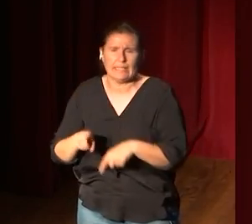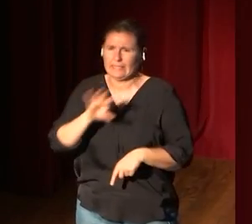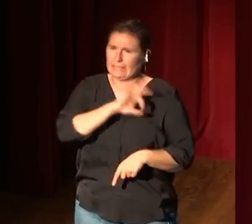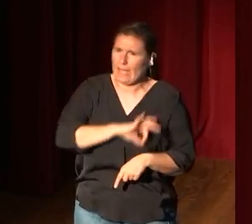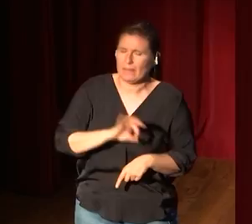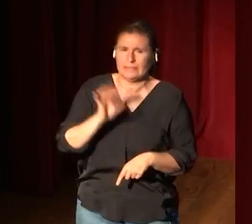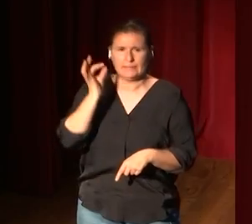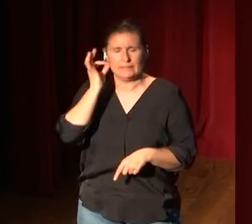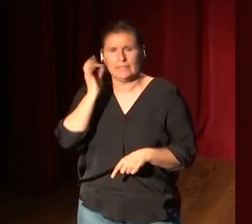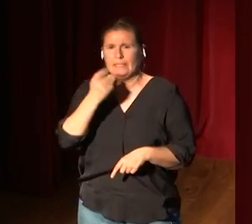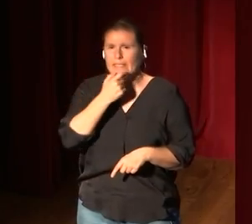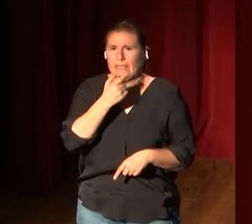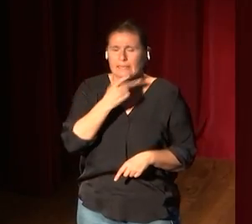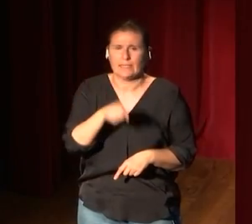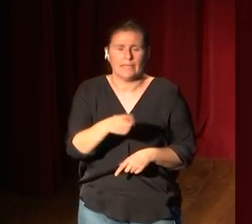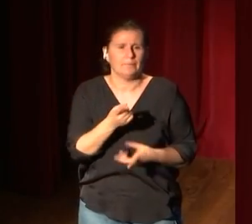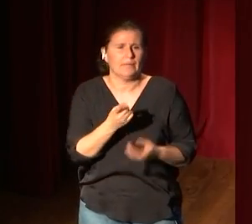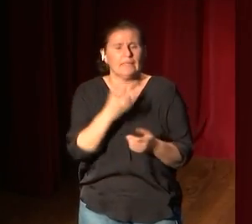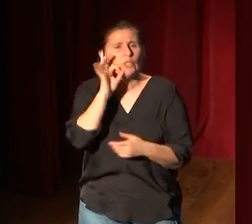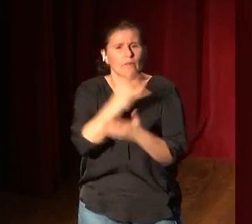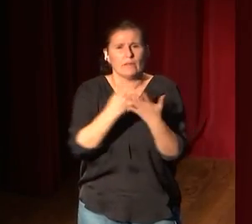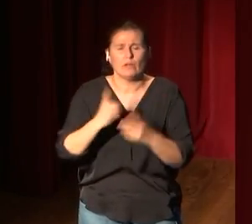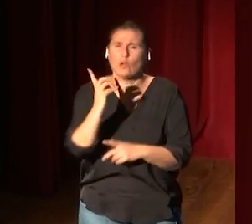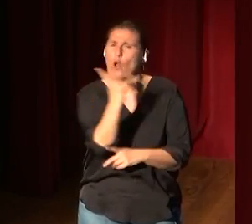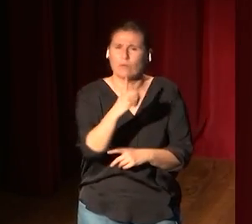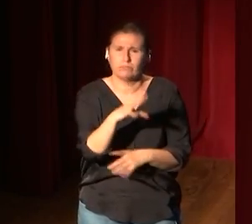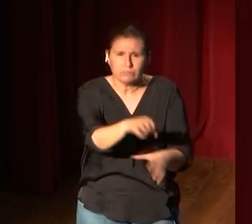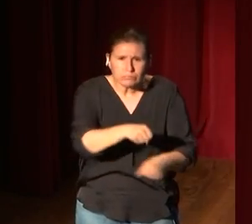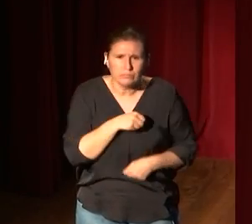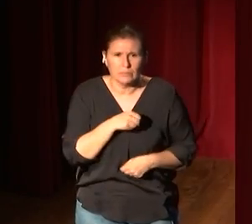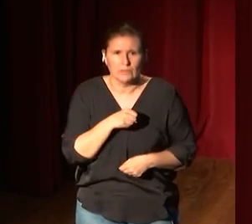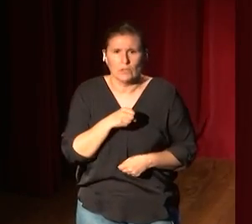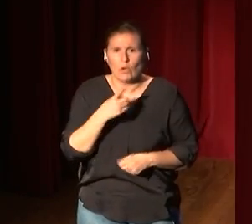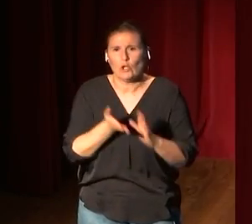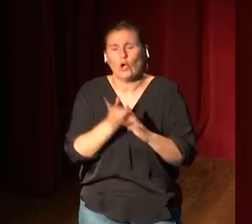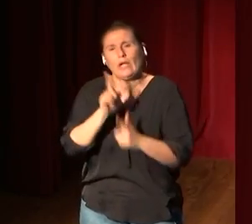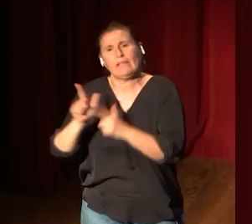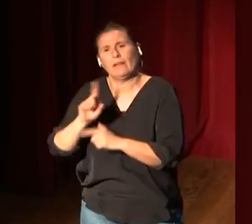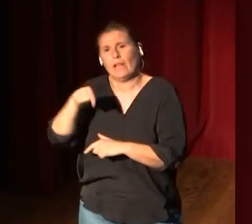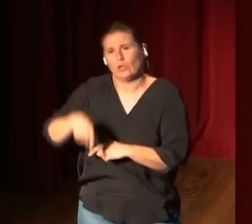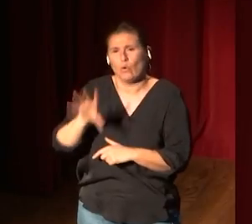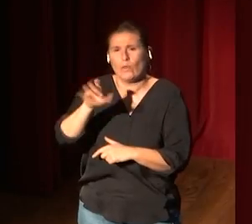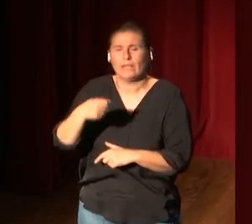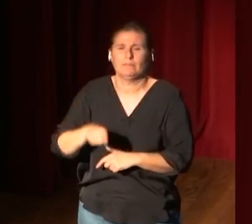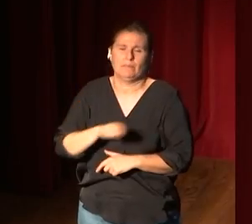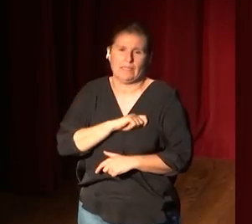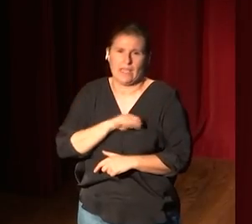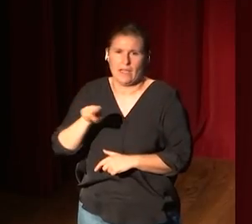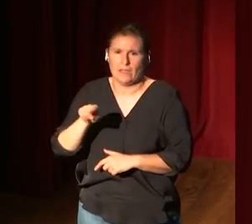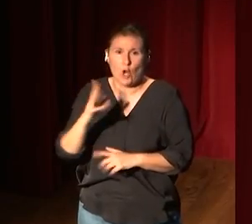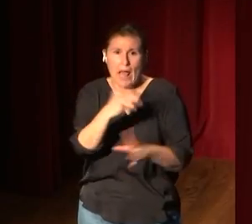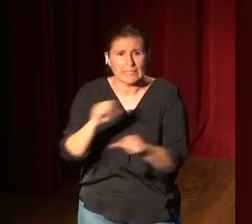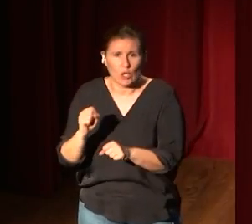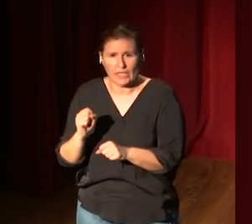porque no las secuestraban los bandoleros cuando iban al sur de España. Y están recogidas. El turismo lo